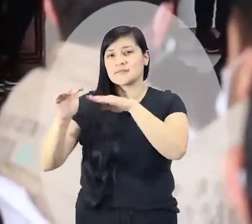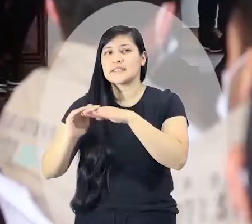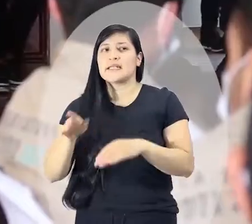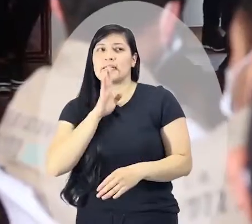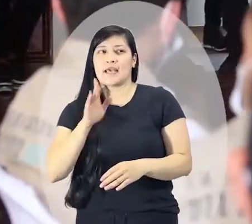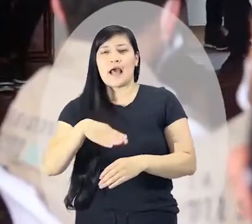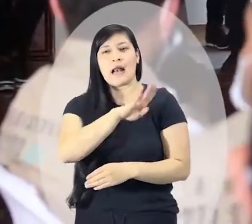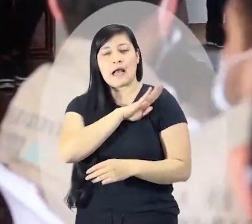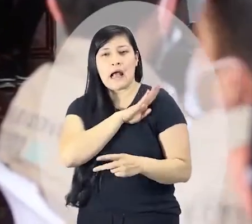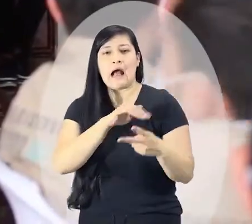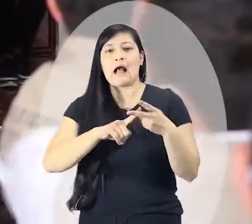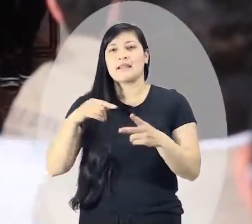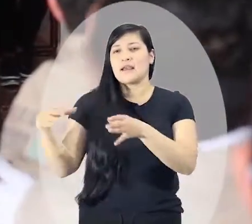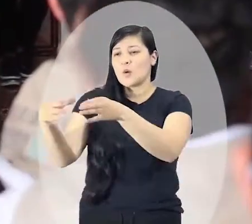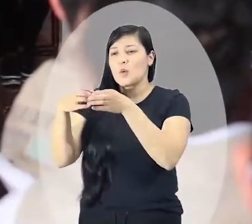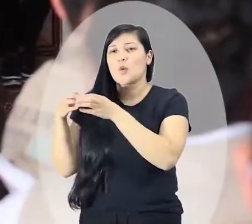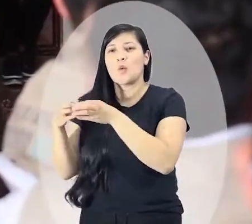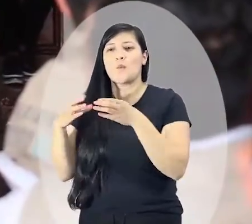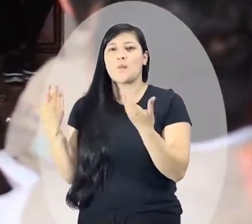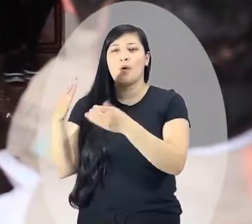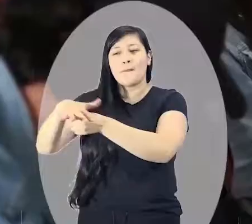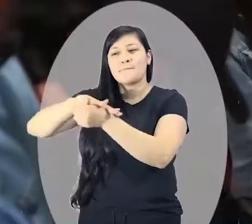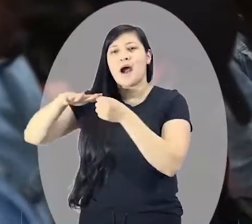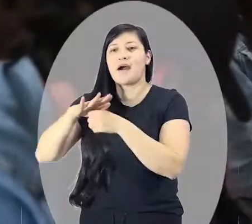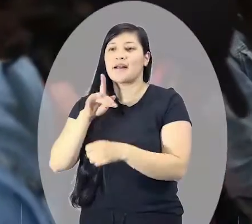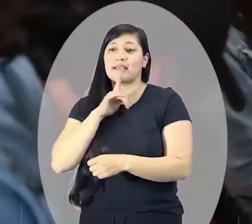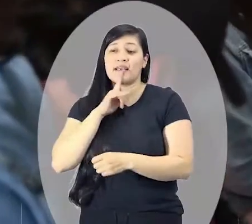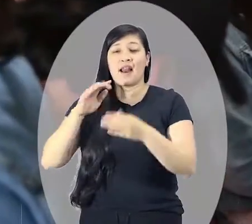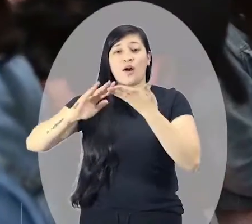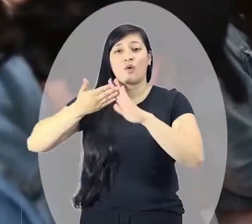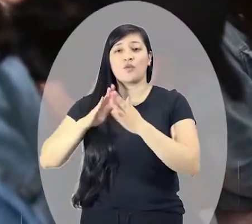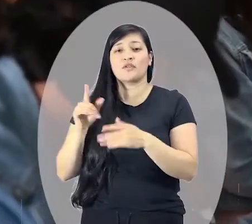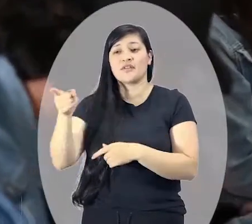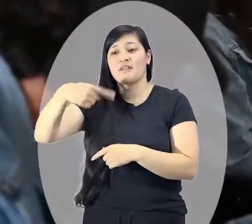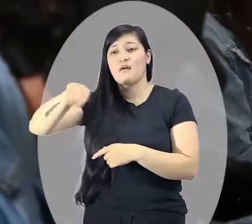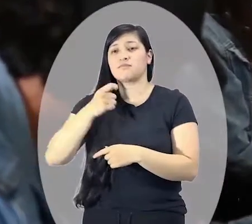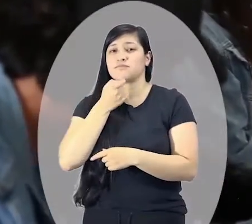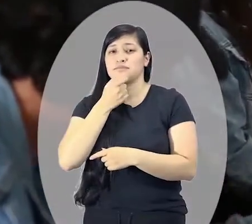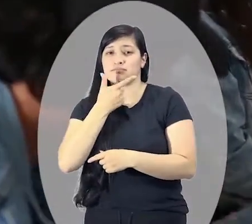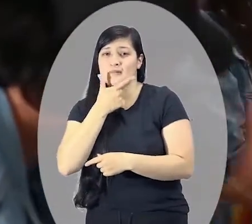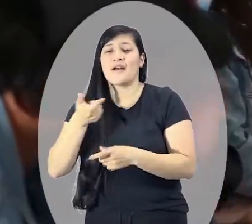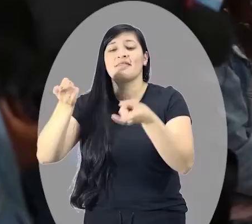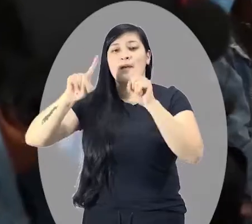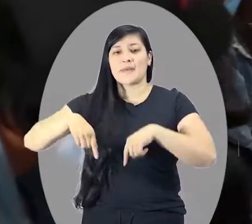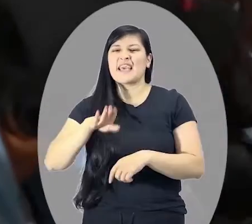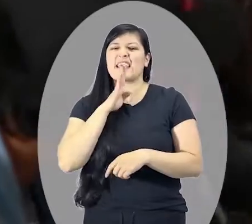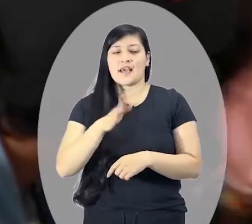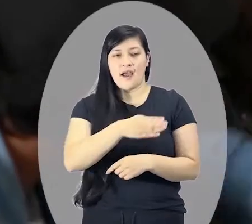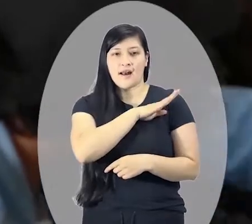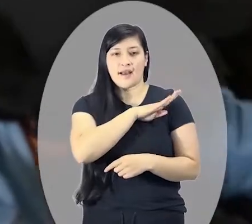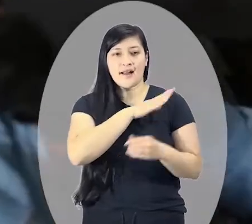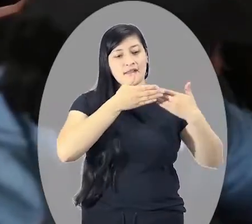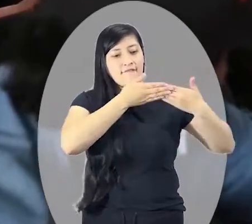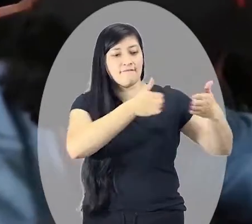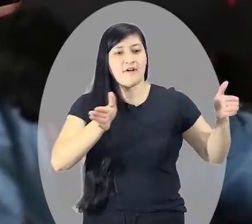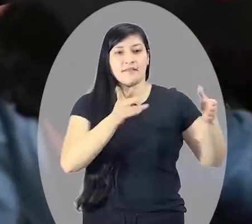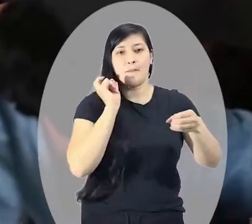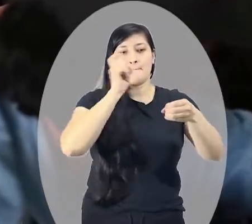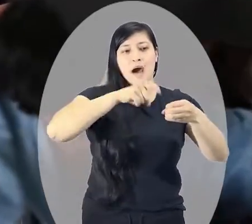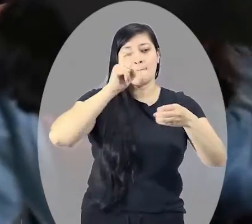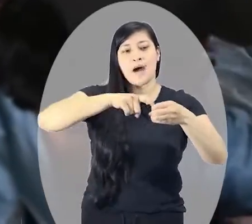a los alcaldes, a las juntas de acción comunal, a la comunidad LGTBI, que se siga inscribiendo. Los alcaldes tienen que facilitar la inscripción,